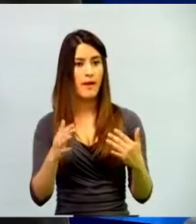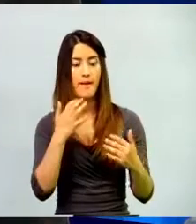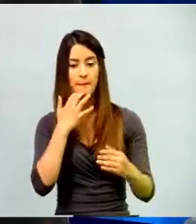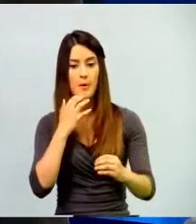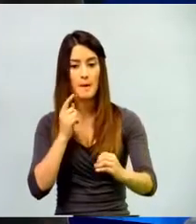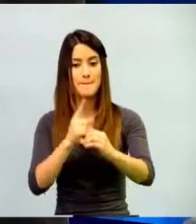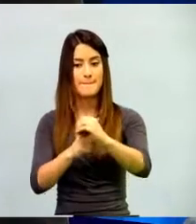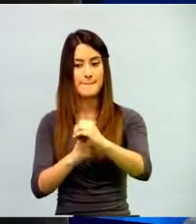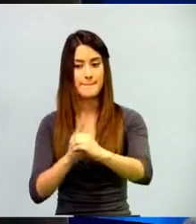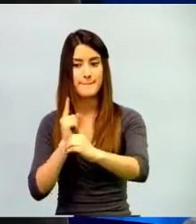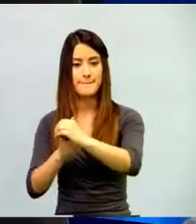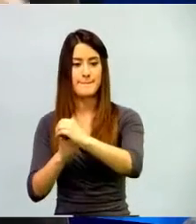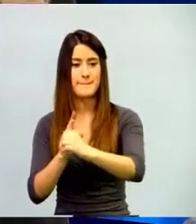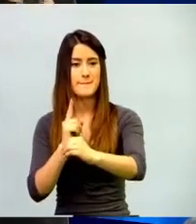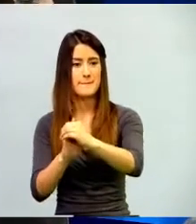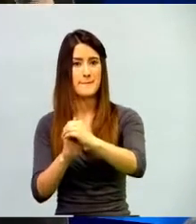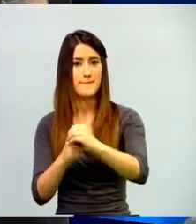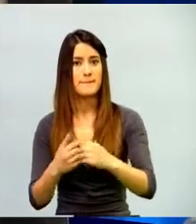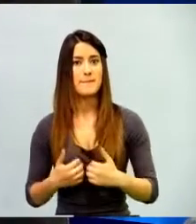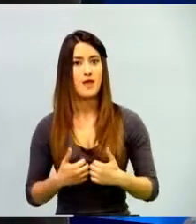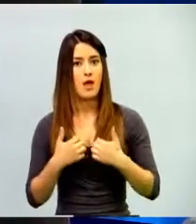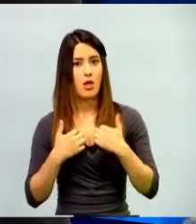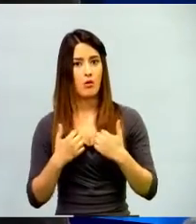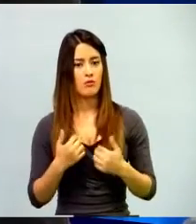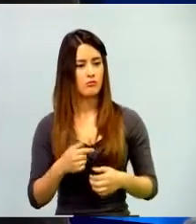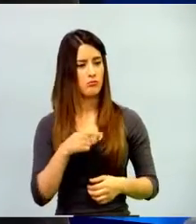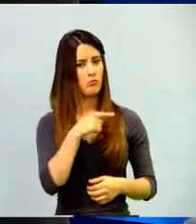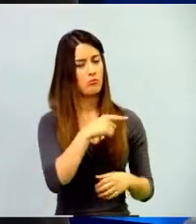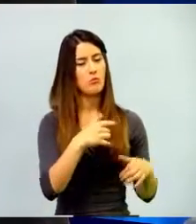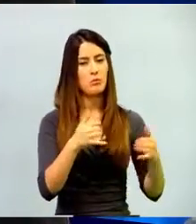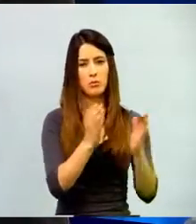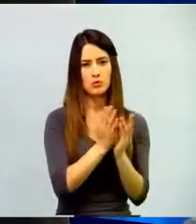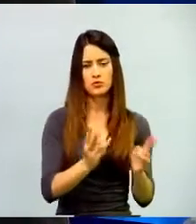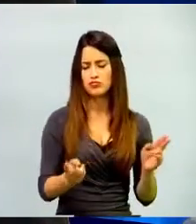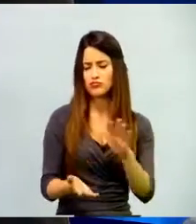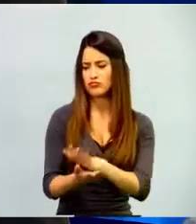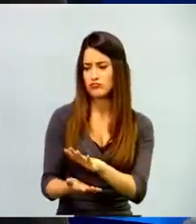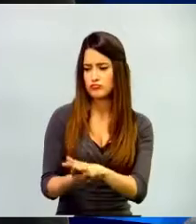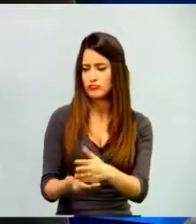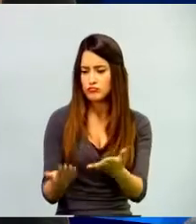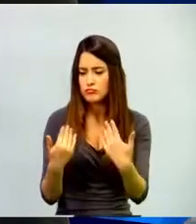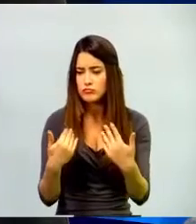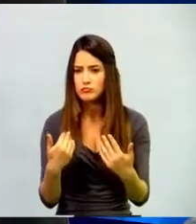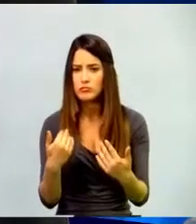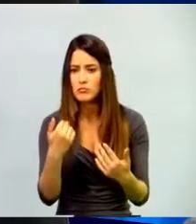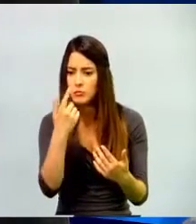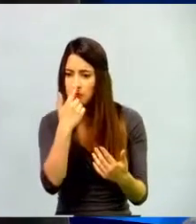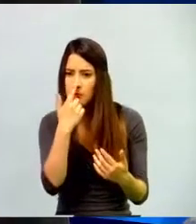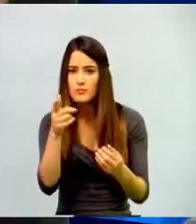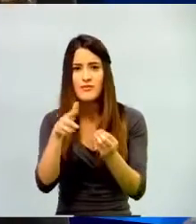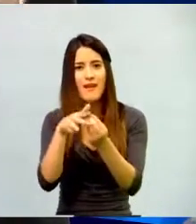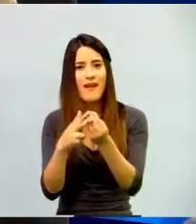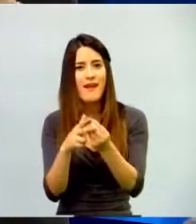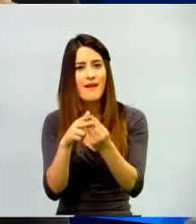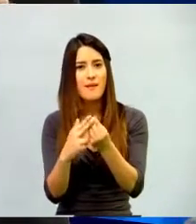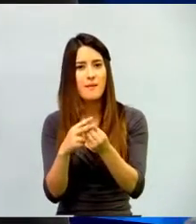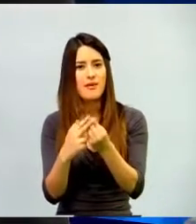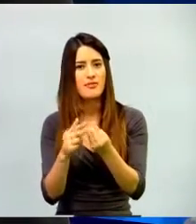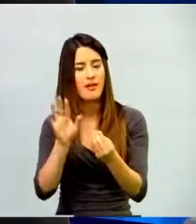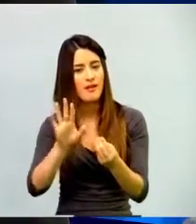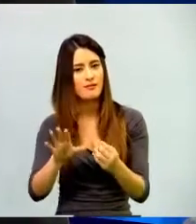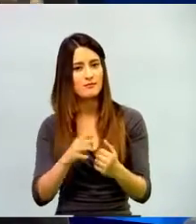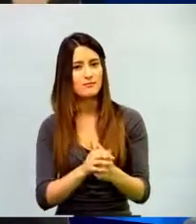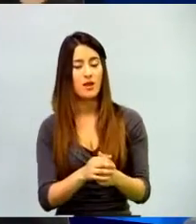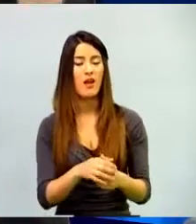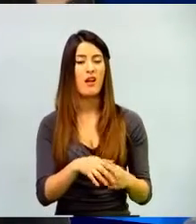otras herramientas bloqueadas, no, ellos les gusta mucho lo que tiene que ver con la herramienta como tal y